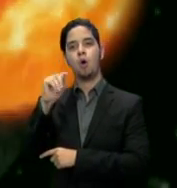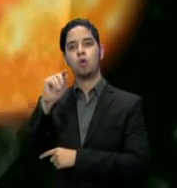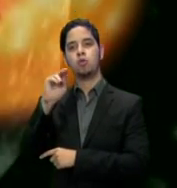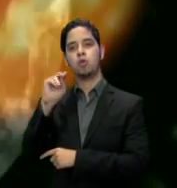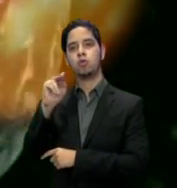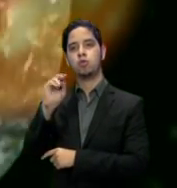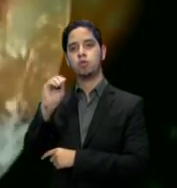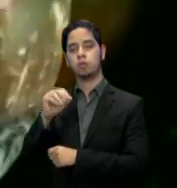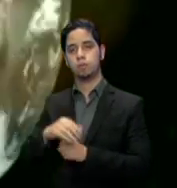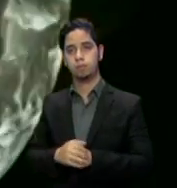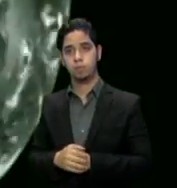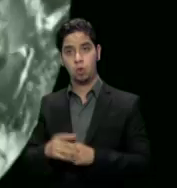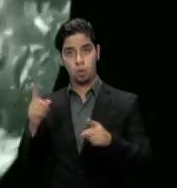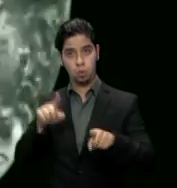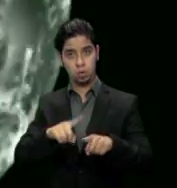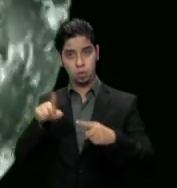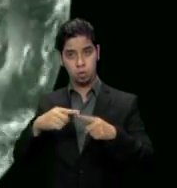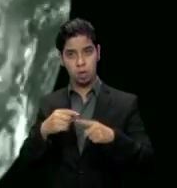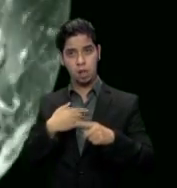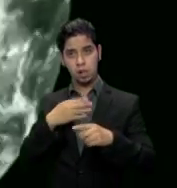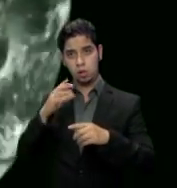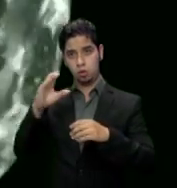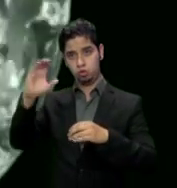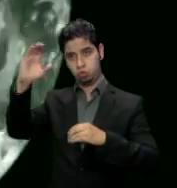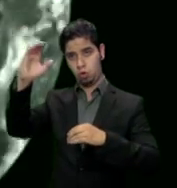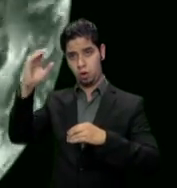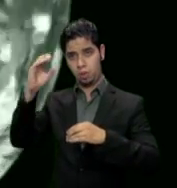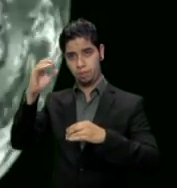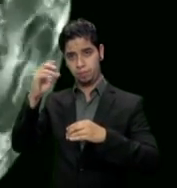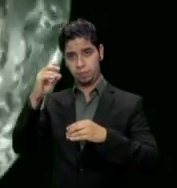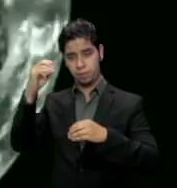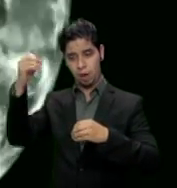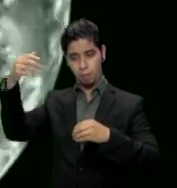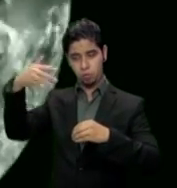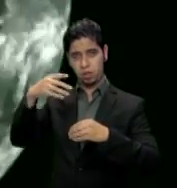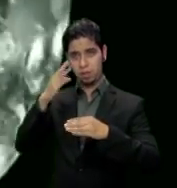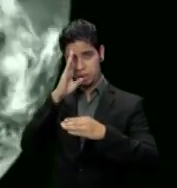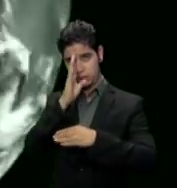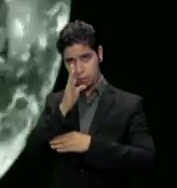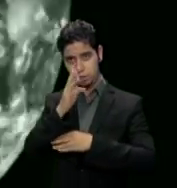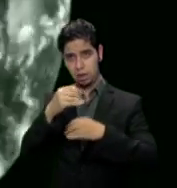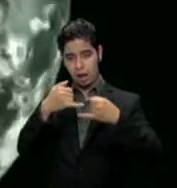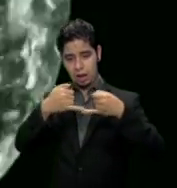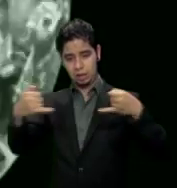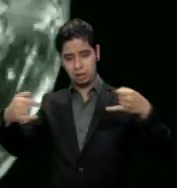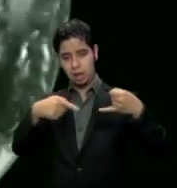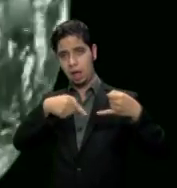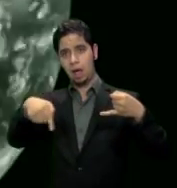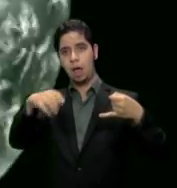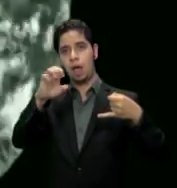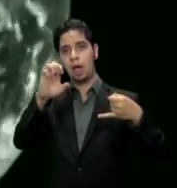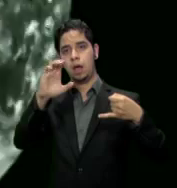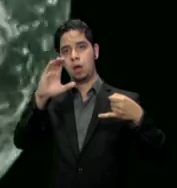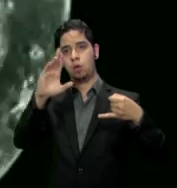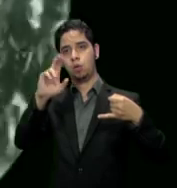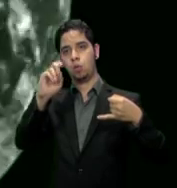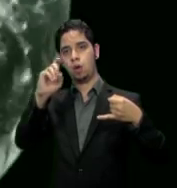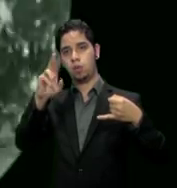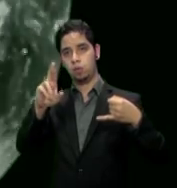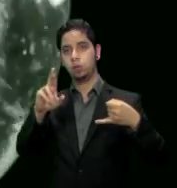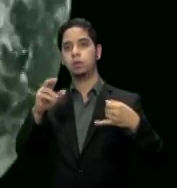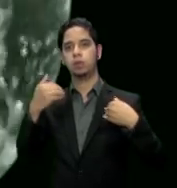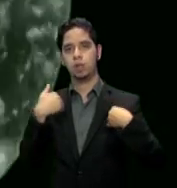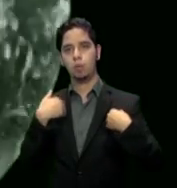ecuador. Esa línea imaginaria que divide el hemisferio norte del hemisferio sur. En consecuencia tenemos un día con 12